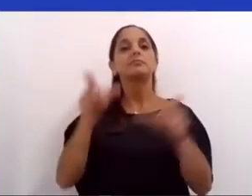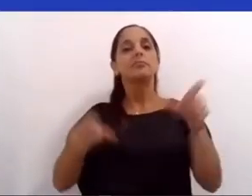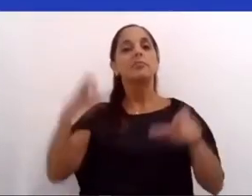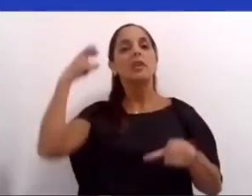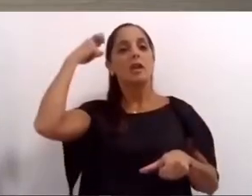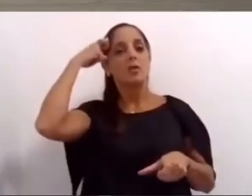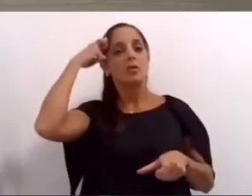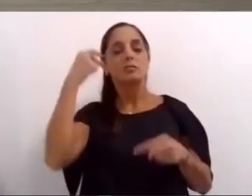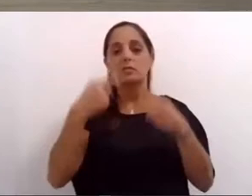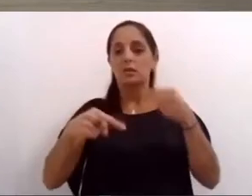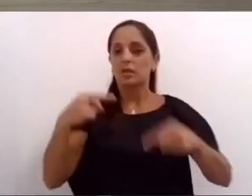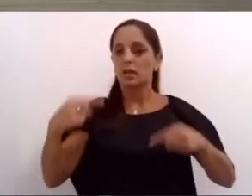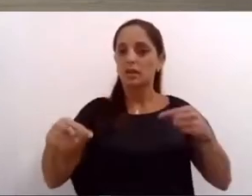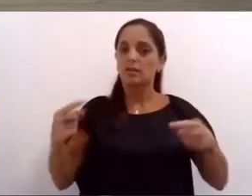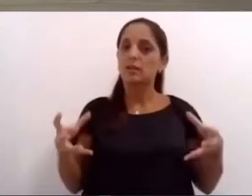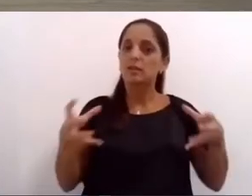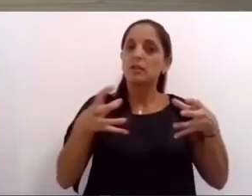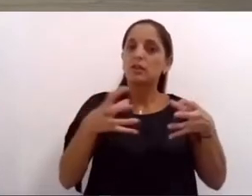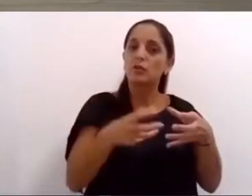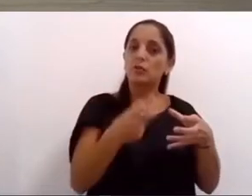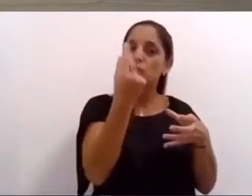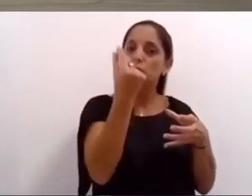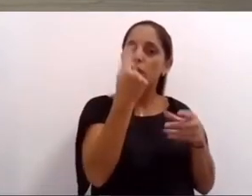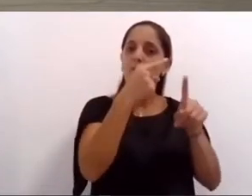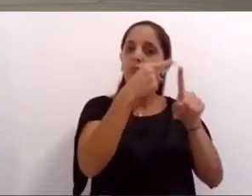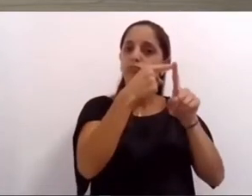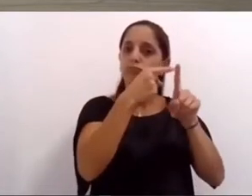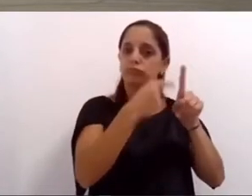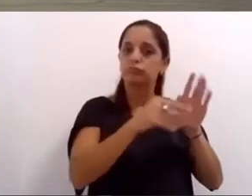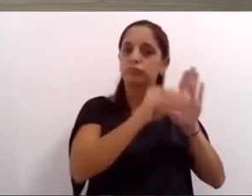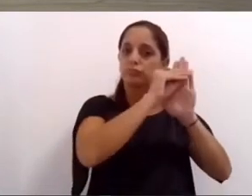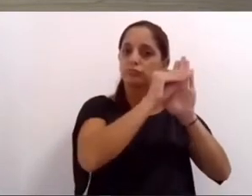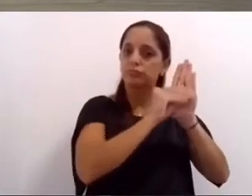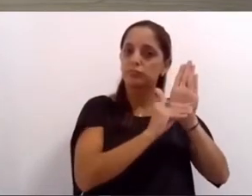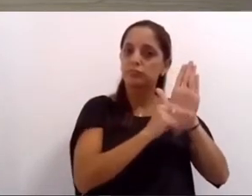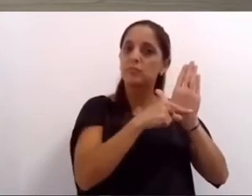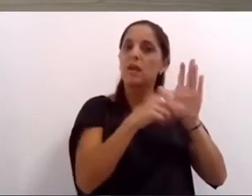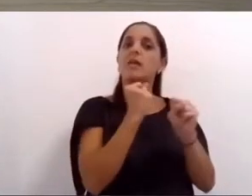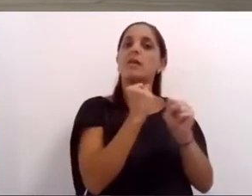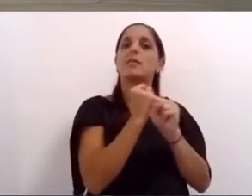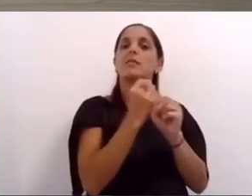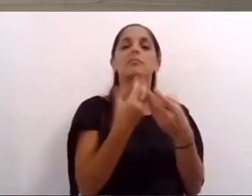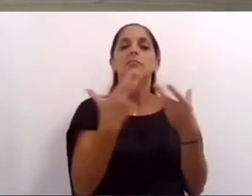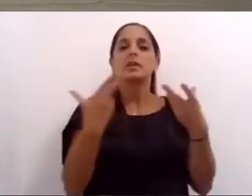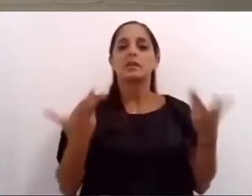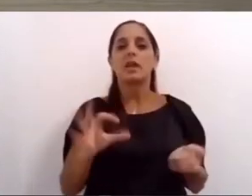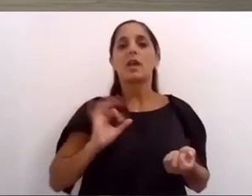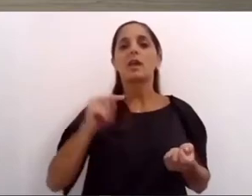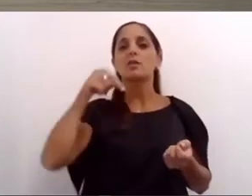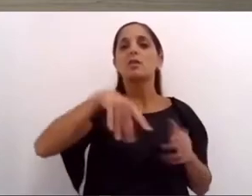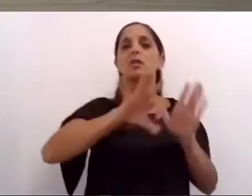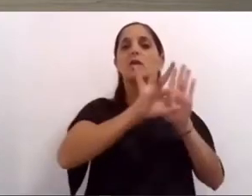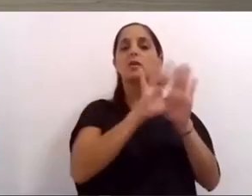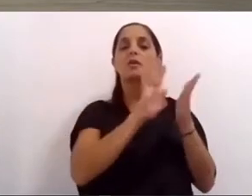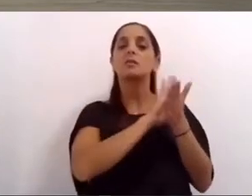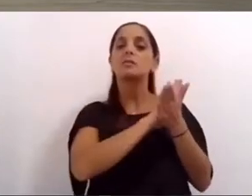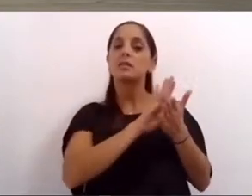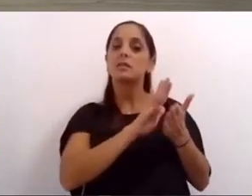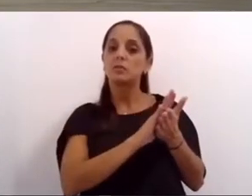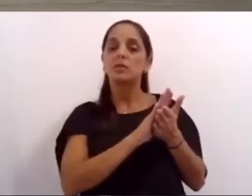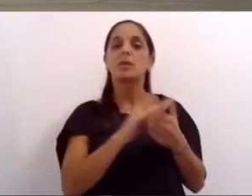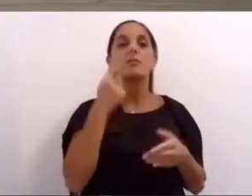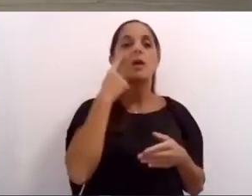presupuesto están trabajando para que este año tengamos una nueva ordenanza de administración eficiencia y control